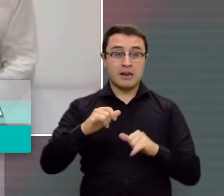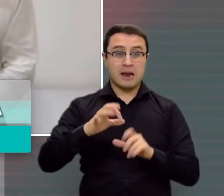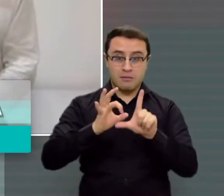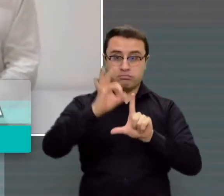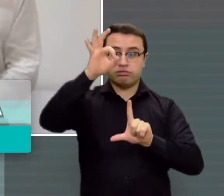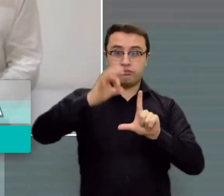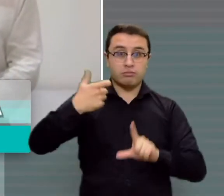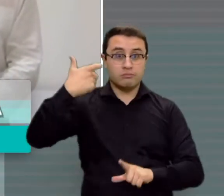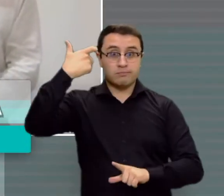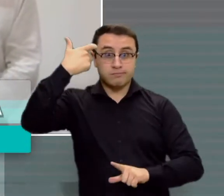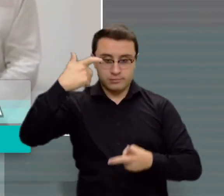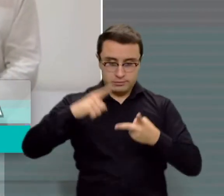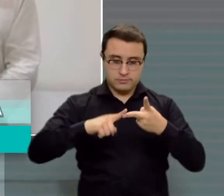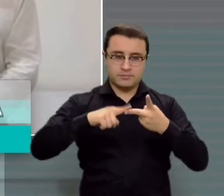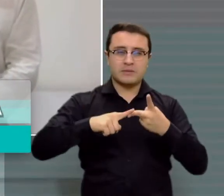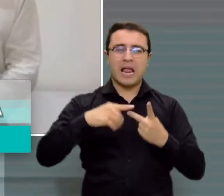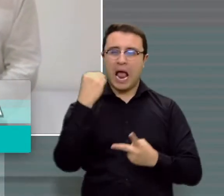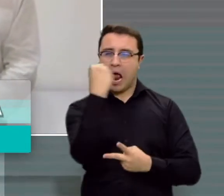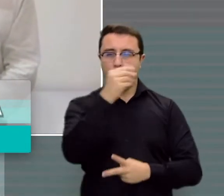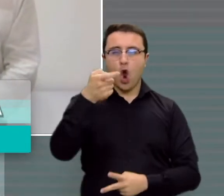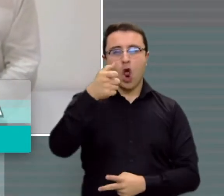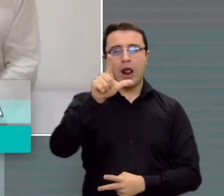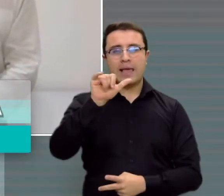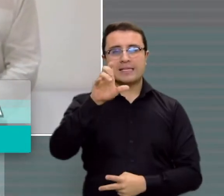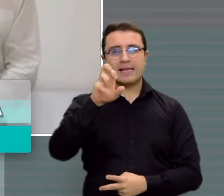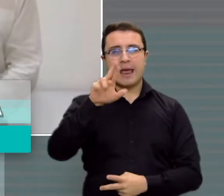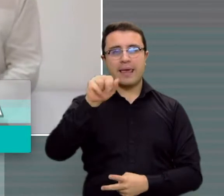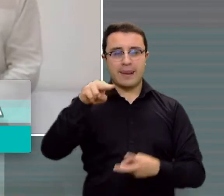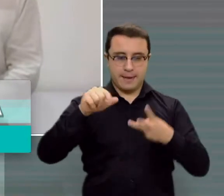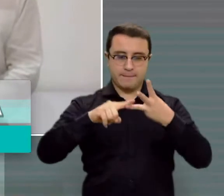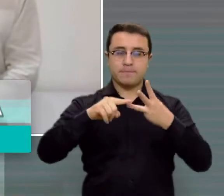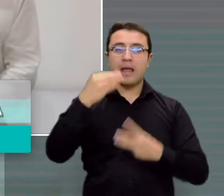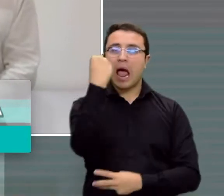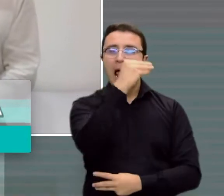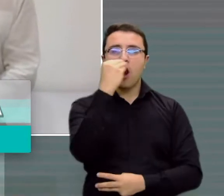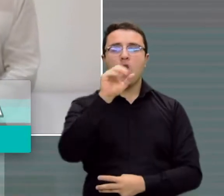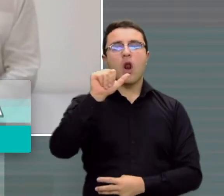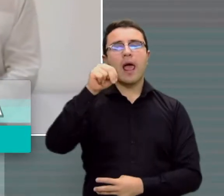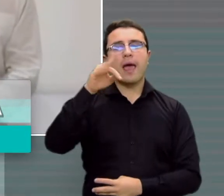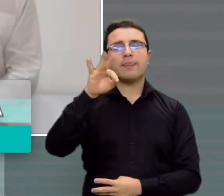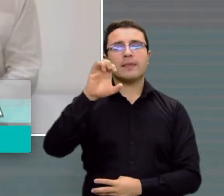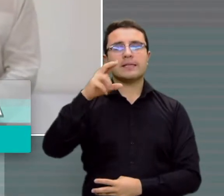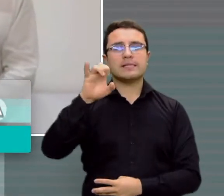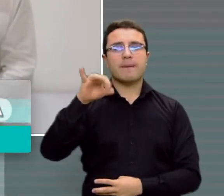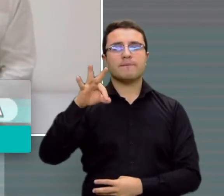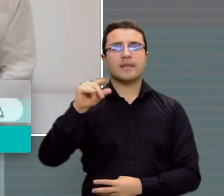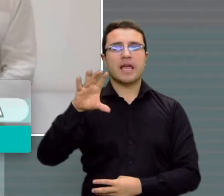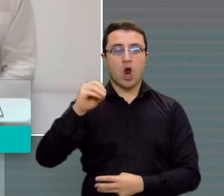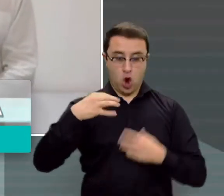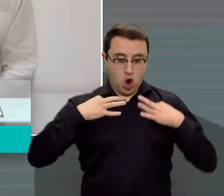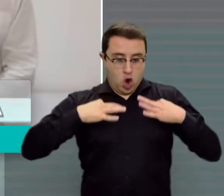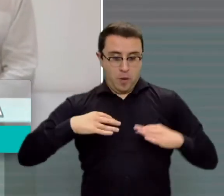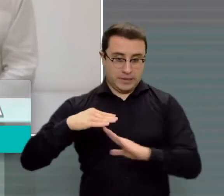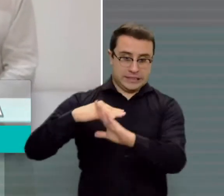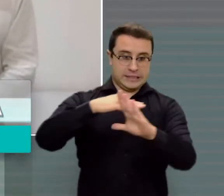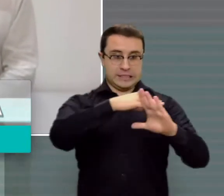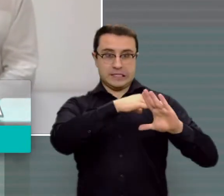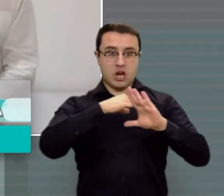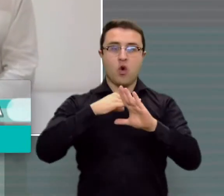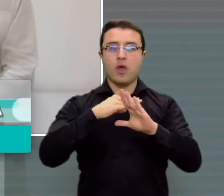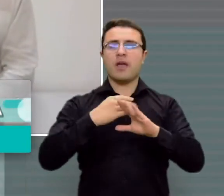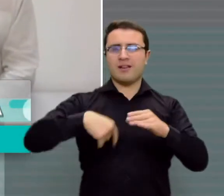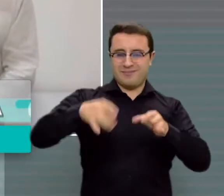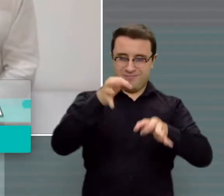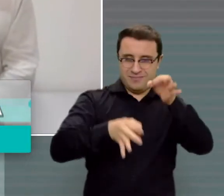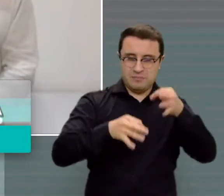glicerinado, de alcohol antiséptico, de trajes de bioseguridad para los jurados de votación, de caretas,